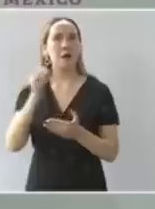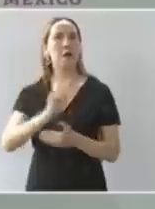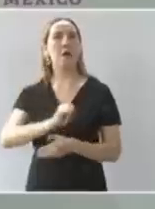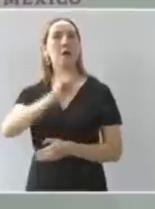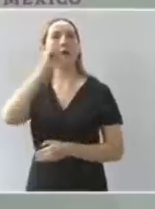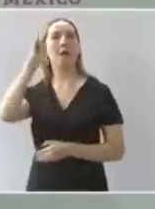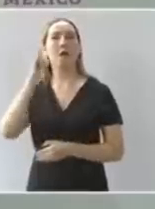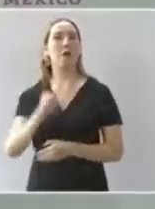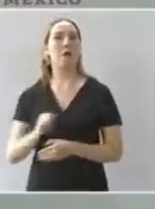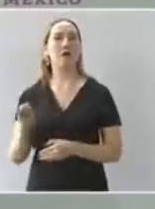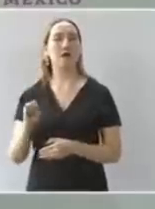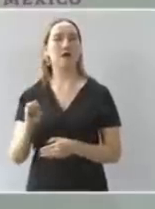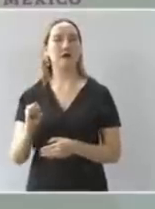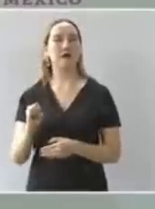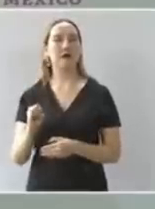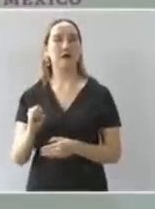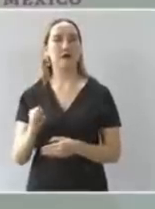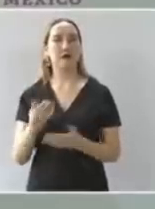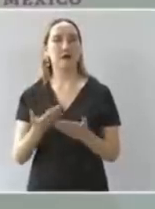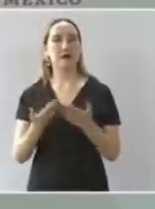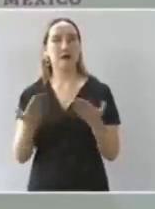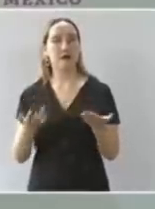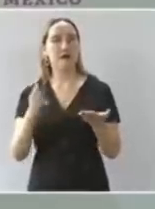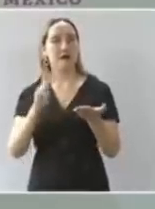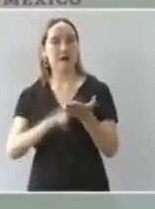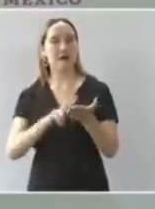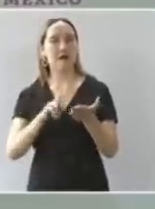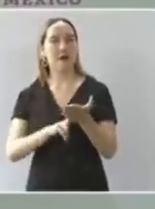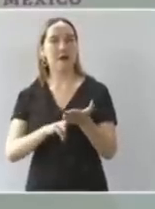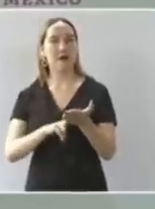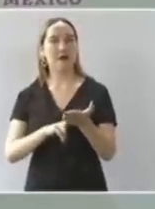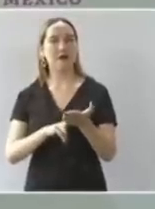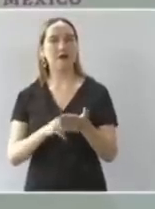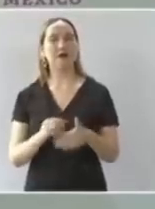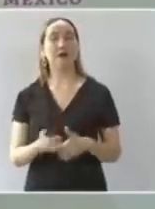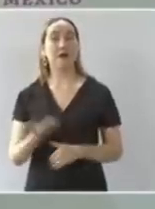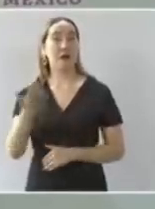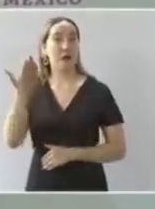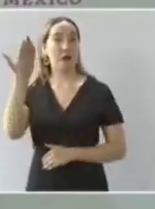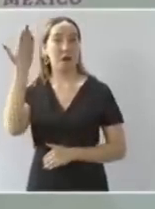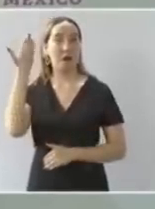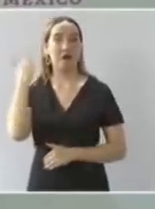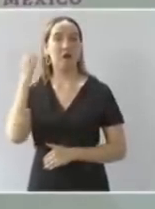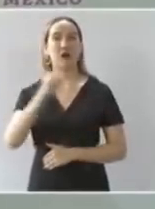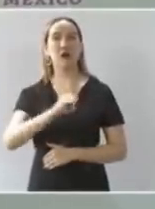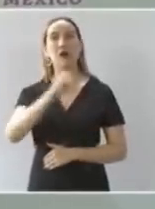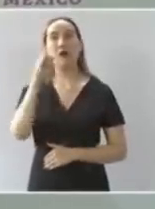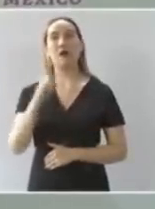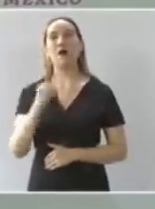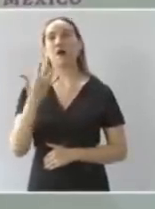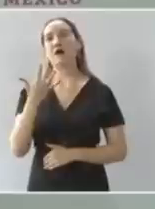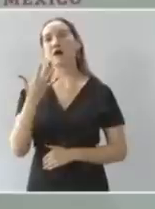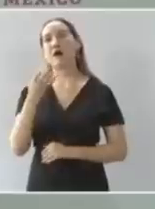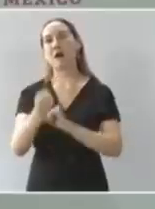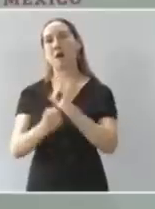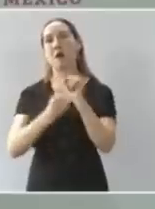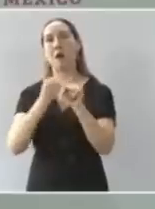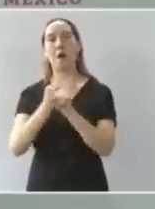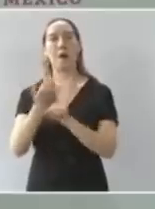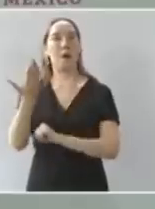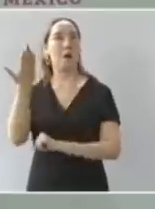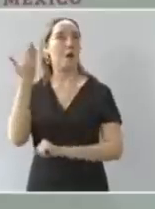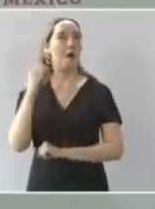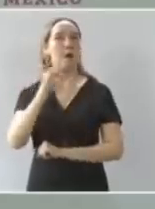nuestro peso como ahora en 50 años no se veía lo que está sucediendo